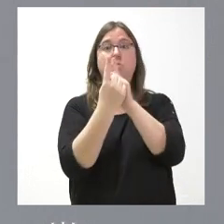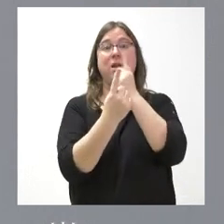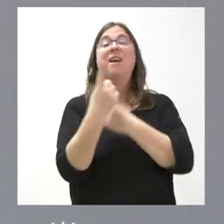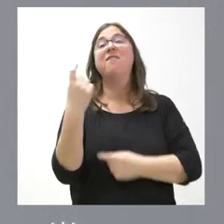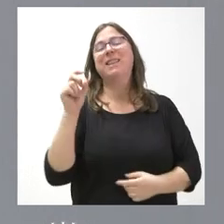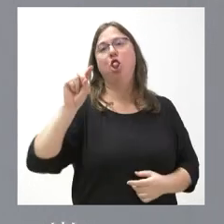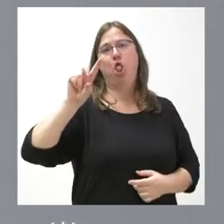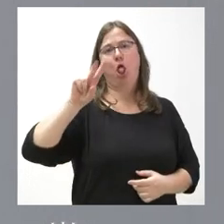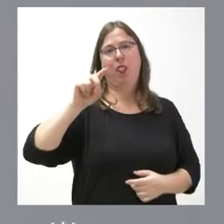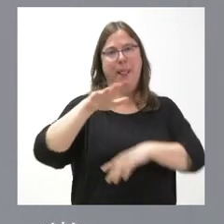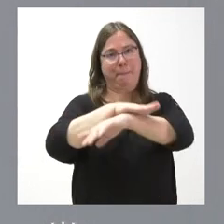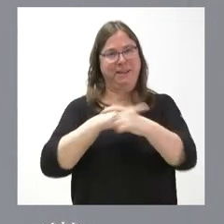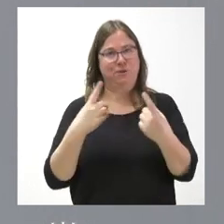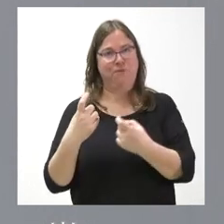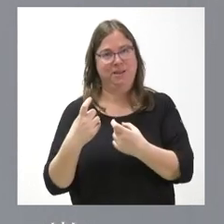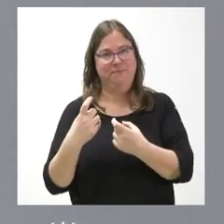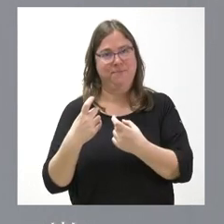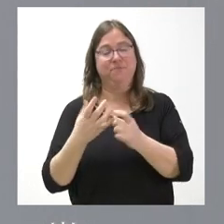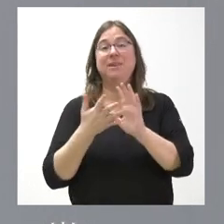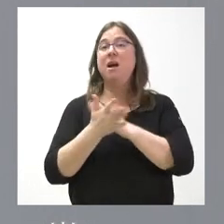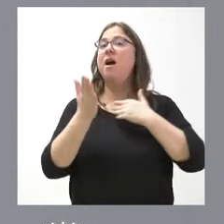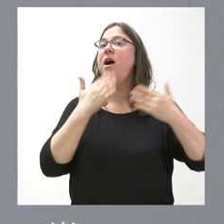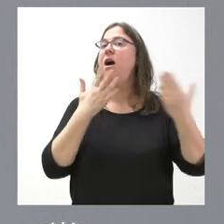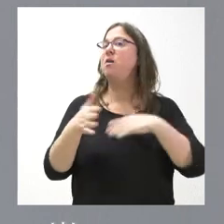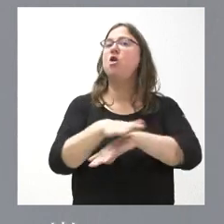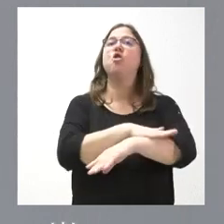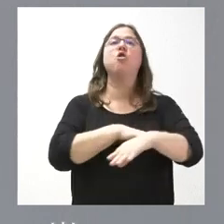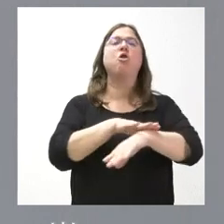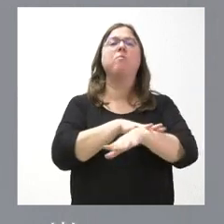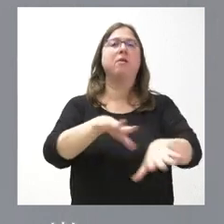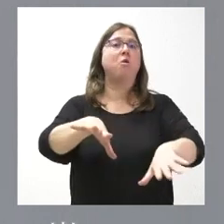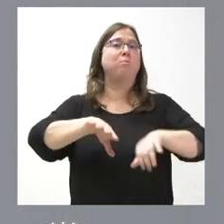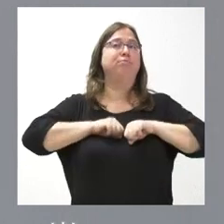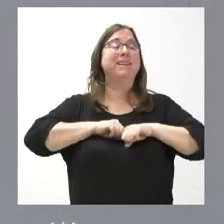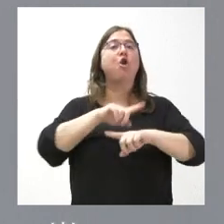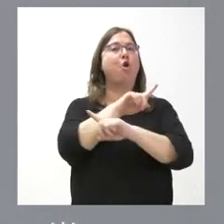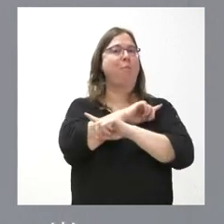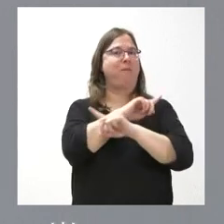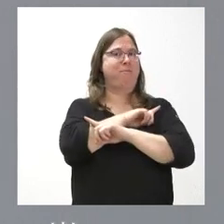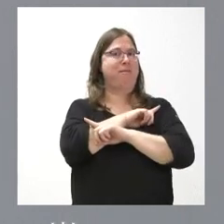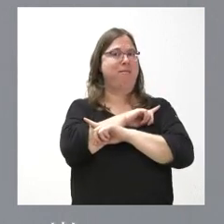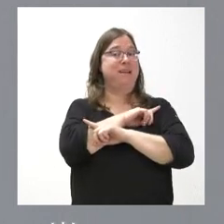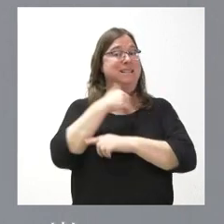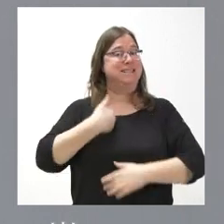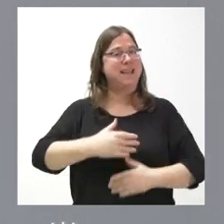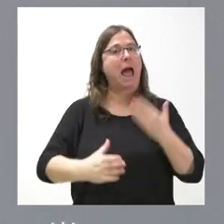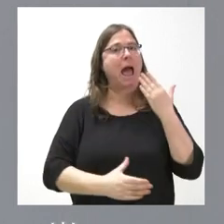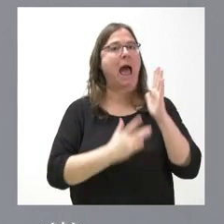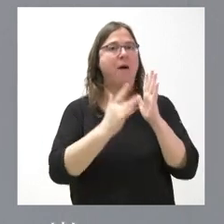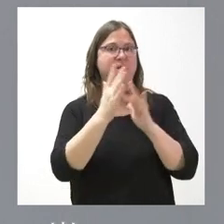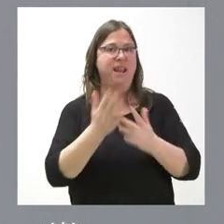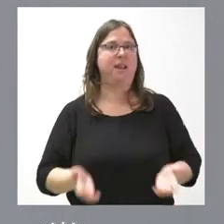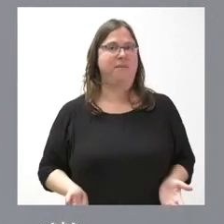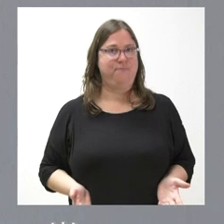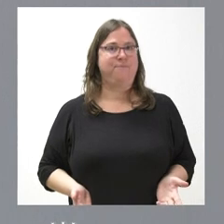de estas reuniones. Estamos hablando de que el Gobierno tomó posesión en el mes de noviembre y estamos ya en el mes de abril. Por tanto,